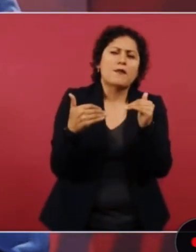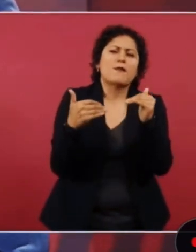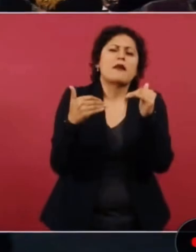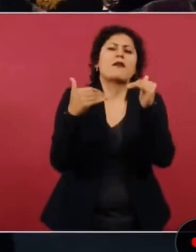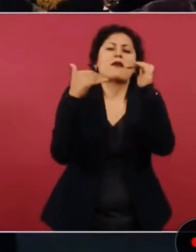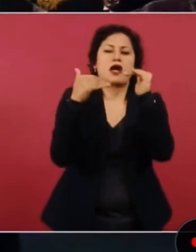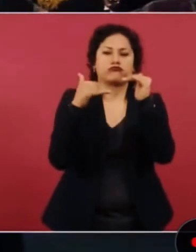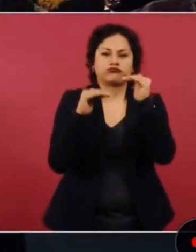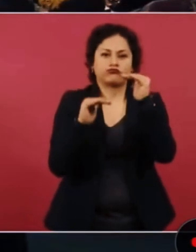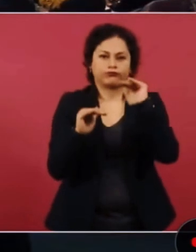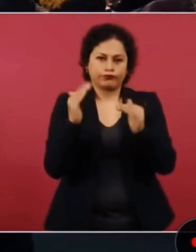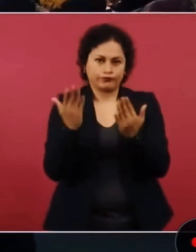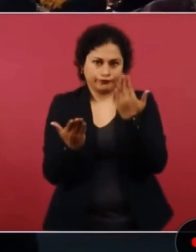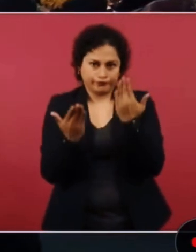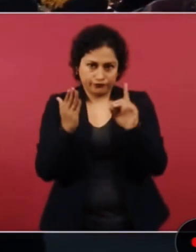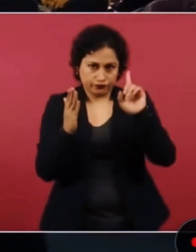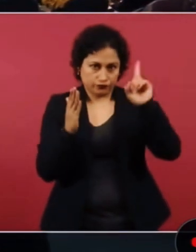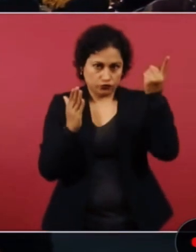dólar.